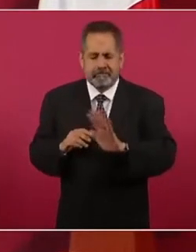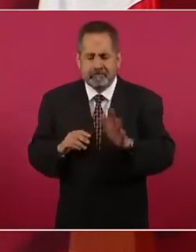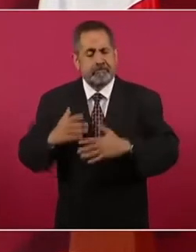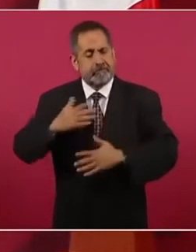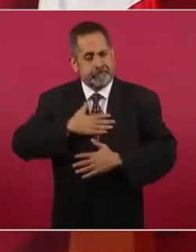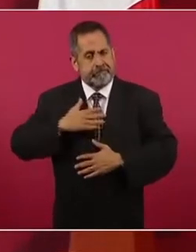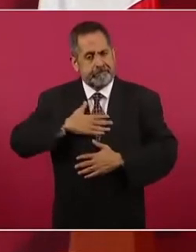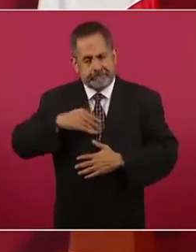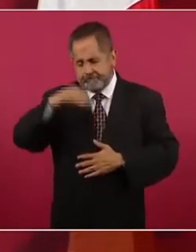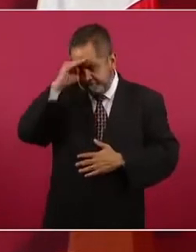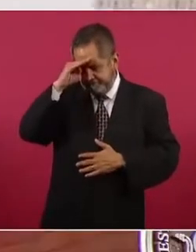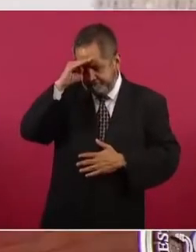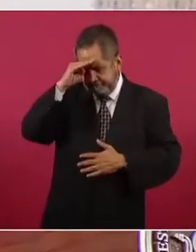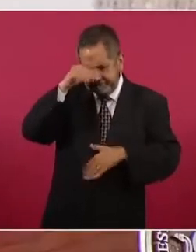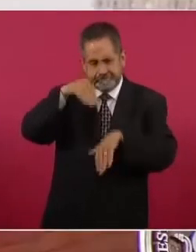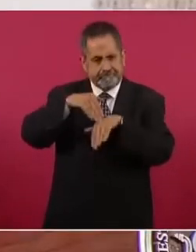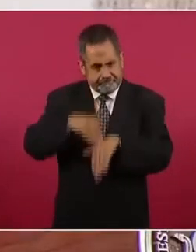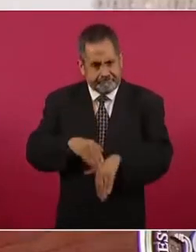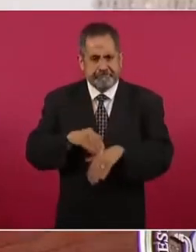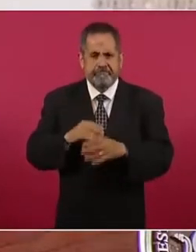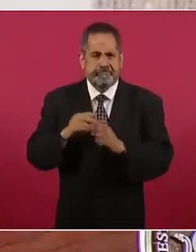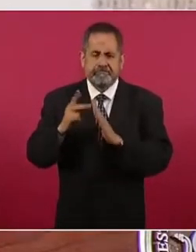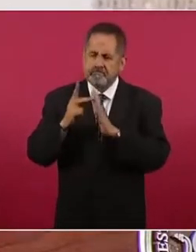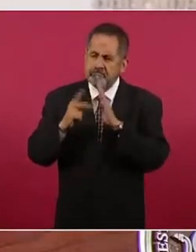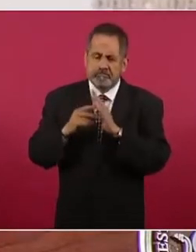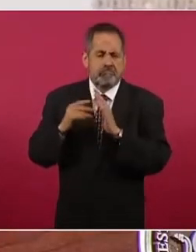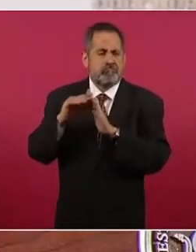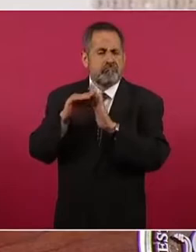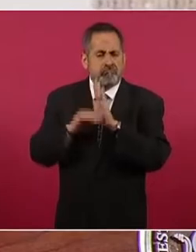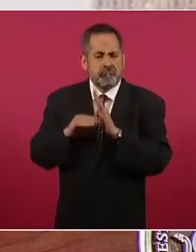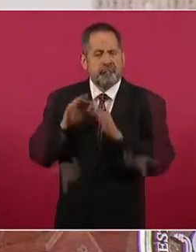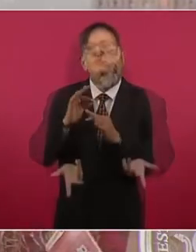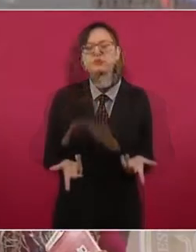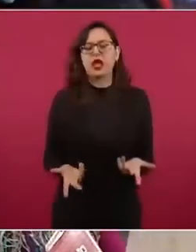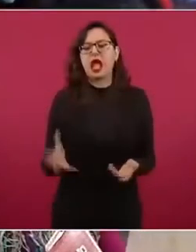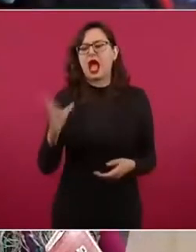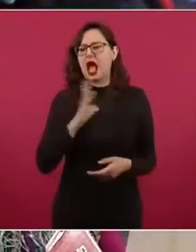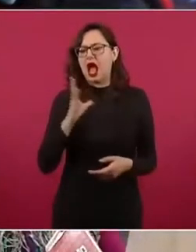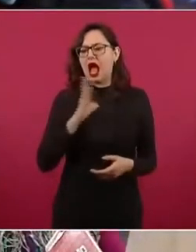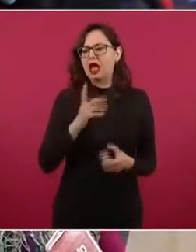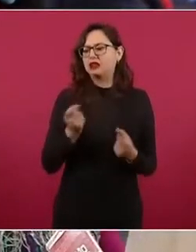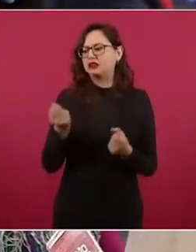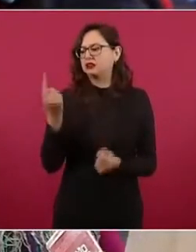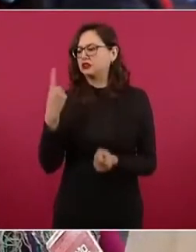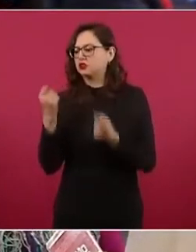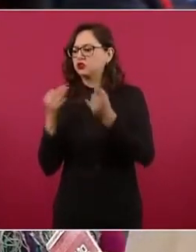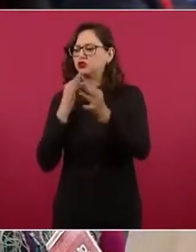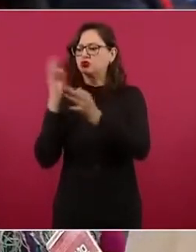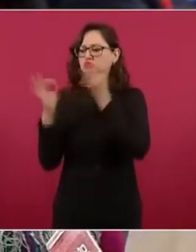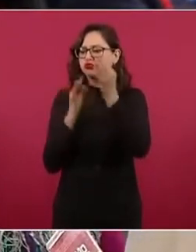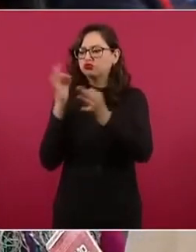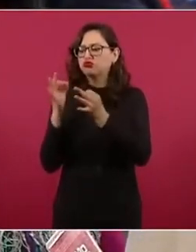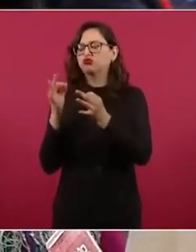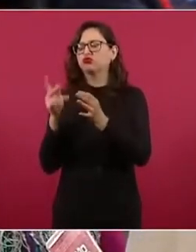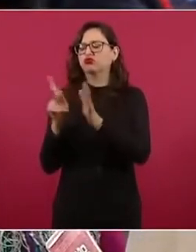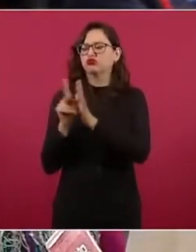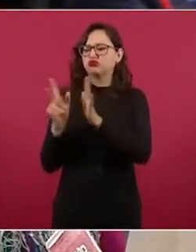nosotros apliquemos esas políticas en México y lo vamos a seguir haciendo. No cuestionen en alguna manera usted,